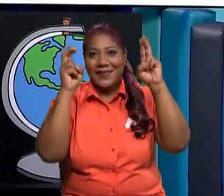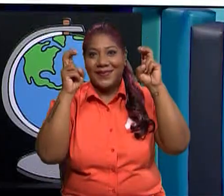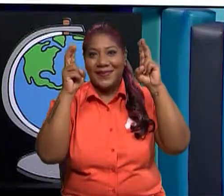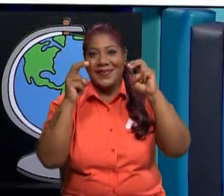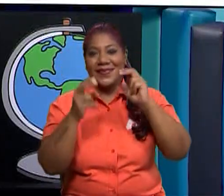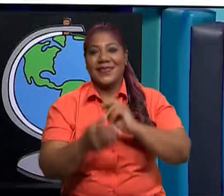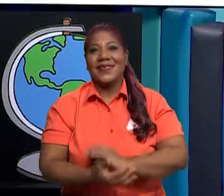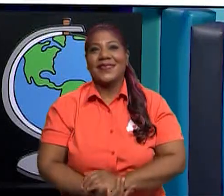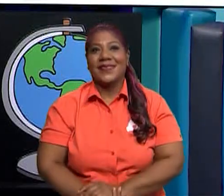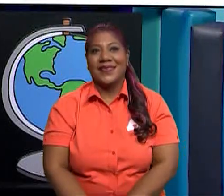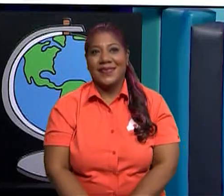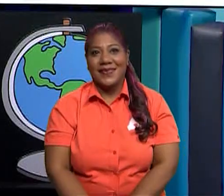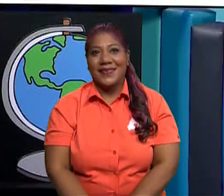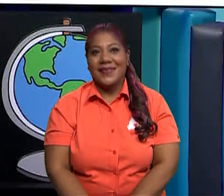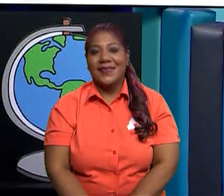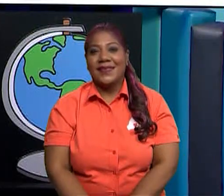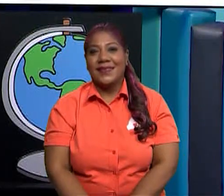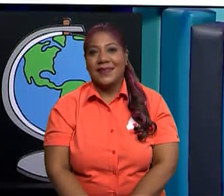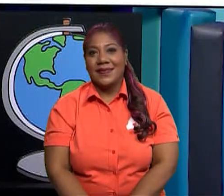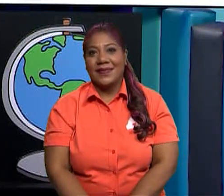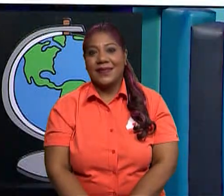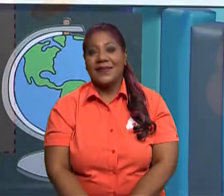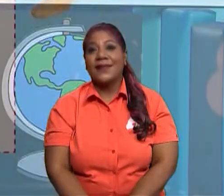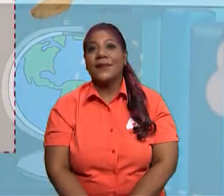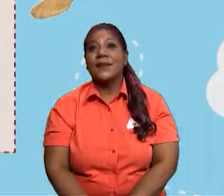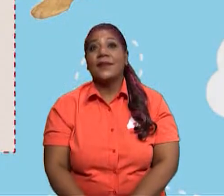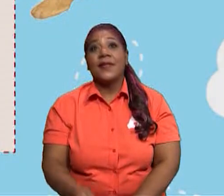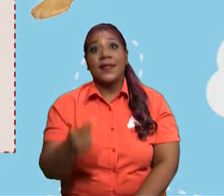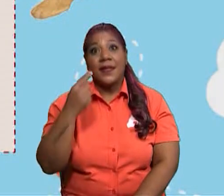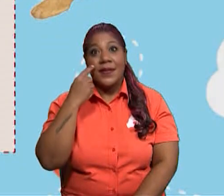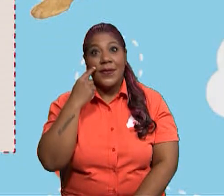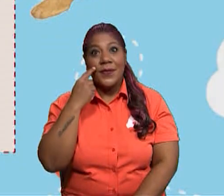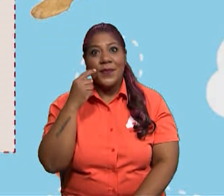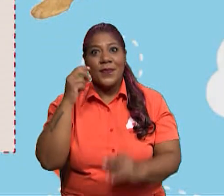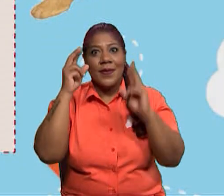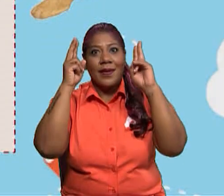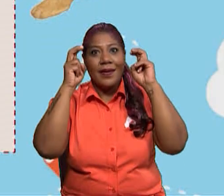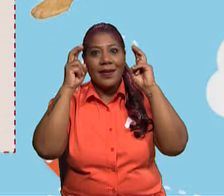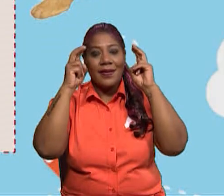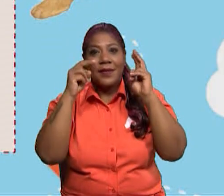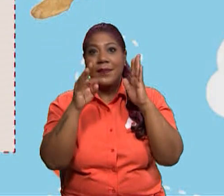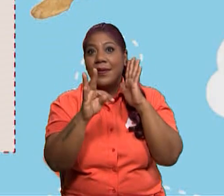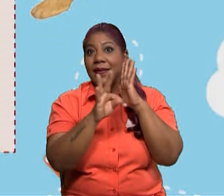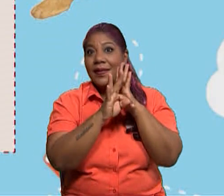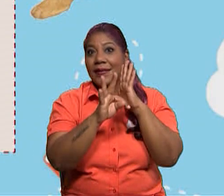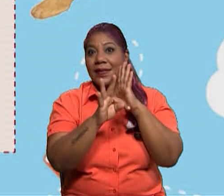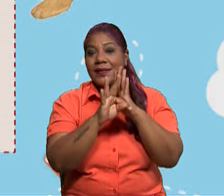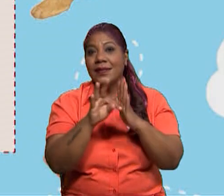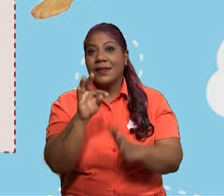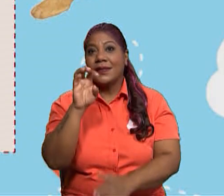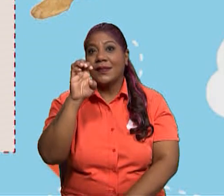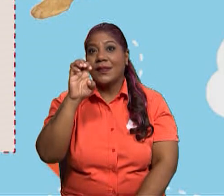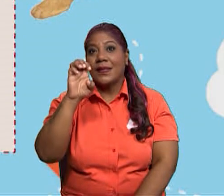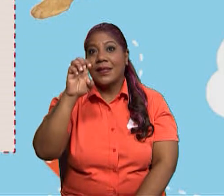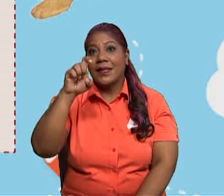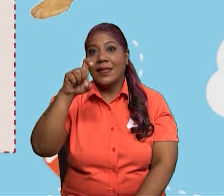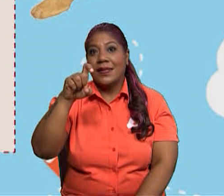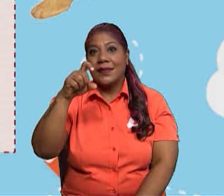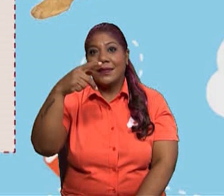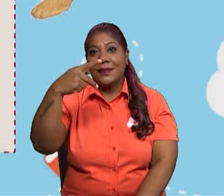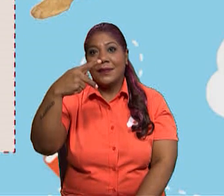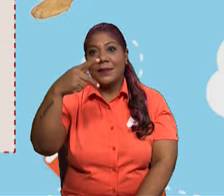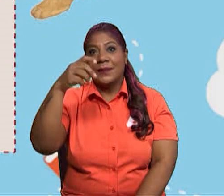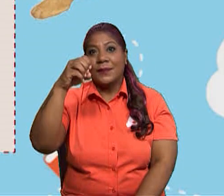Y vámonos al texto expositivo. ¿Qué es el texto expositivo? Como les comenté al inicio, es donde tenemos que